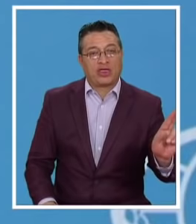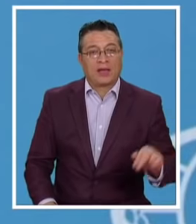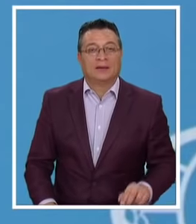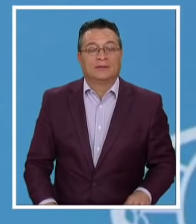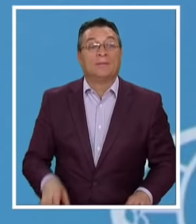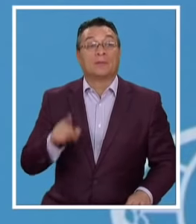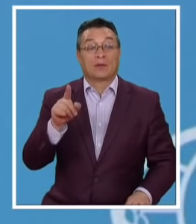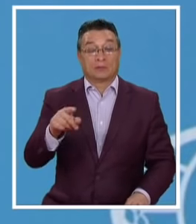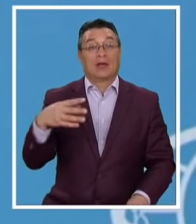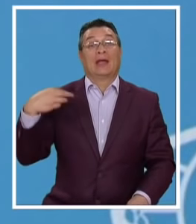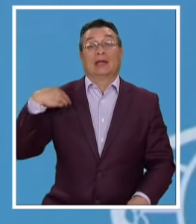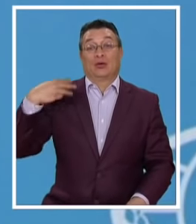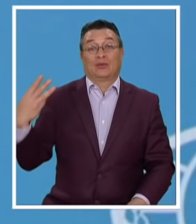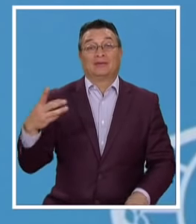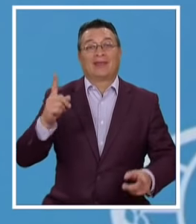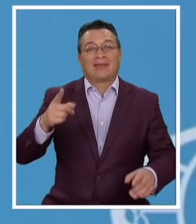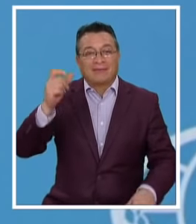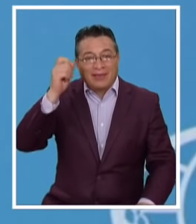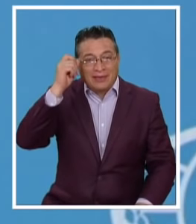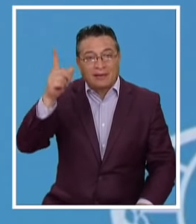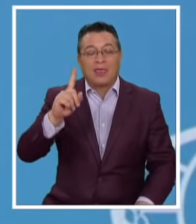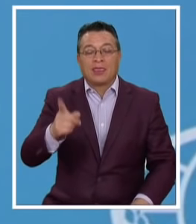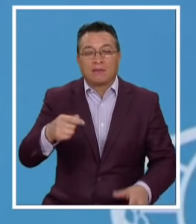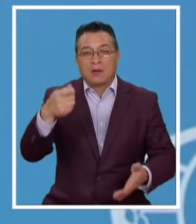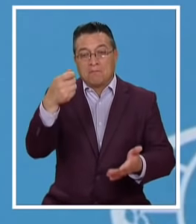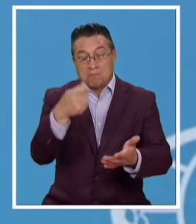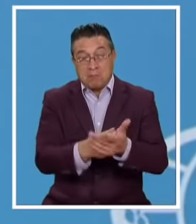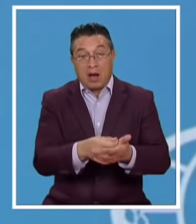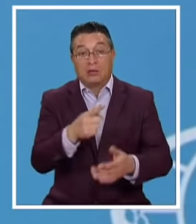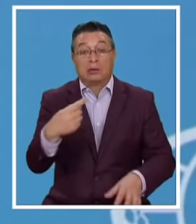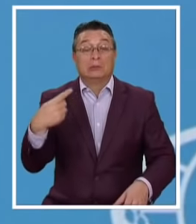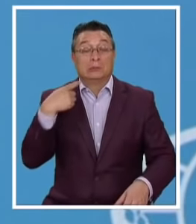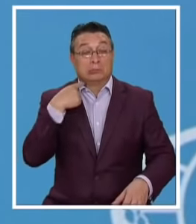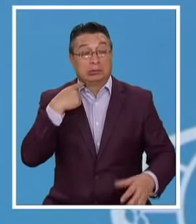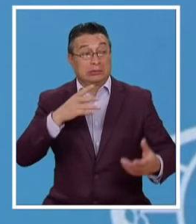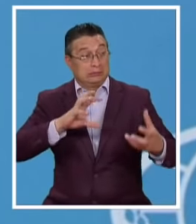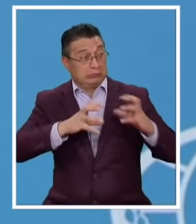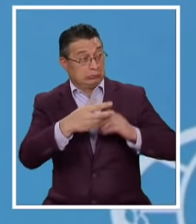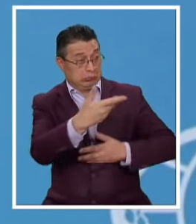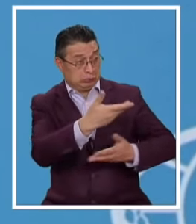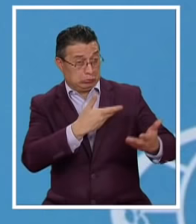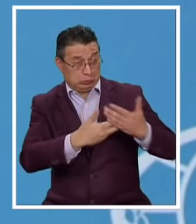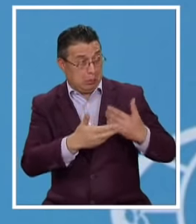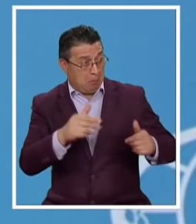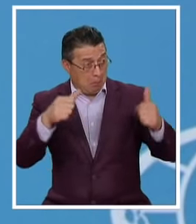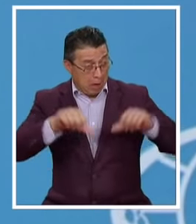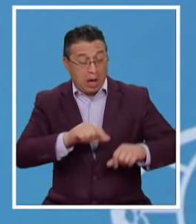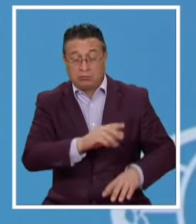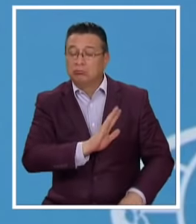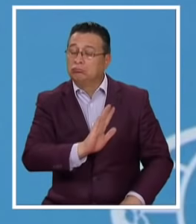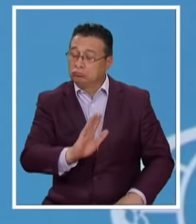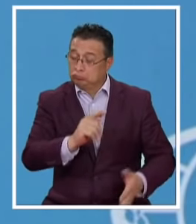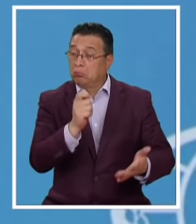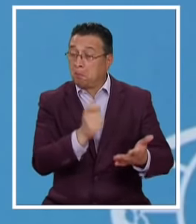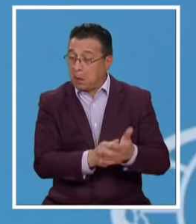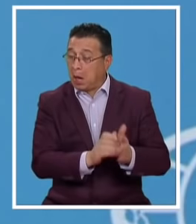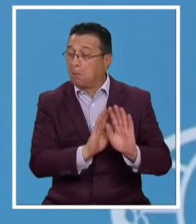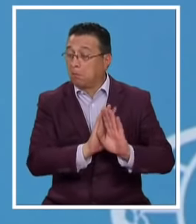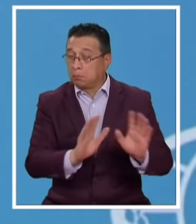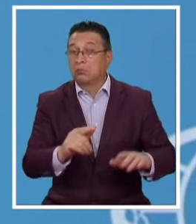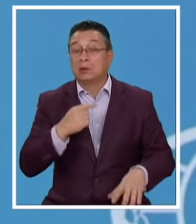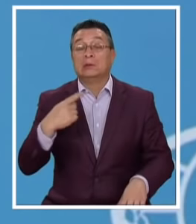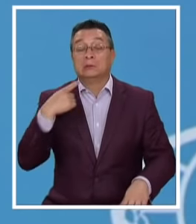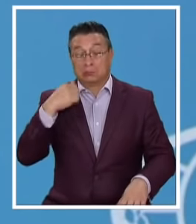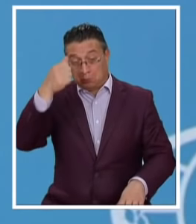Washington tendrá Que entender Que tendrá Que pagar El precio Del deterioro De las relaciones Bilaterales La respuesta A las sanciones Será